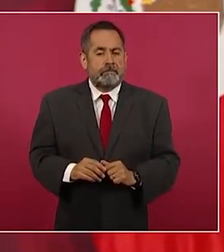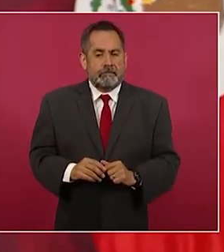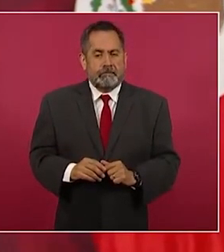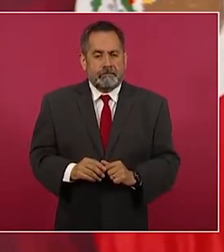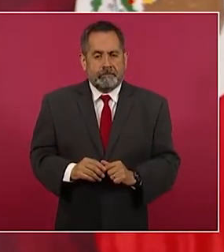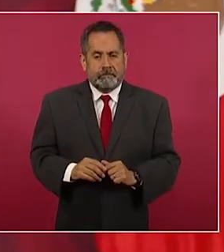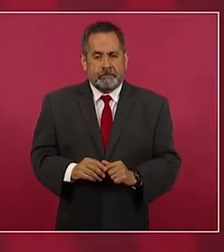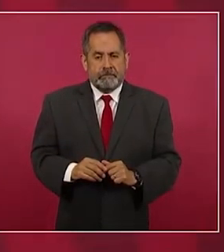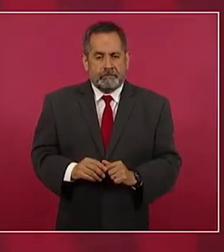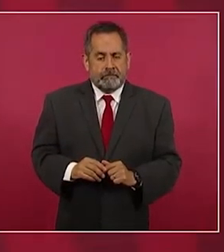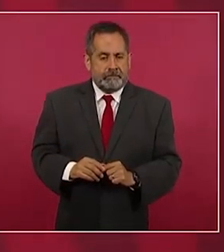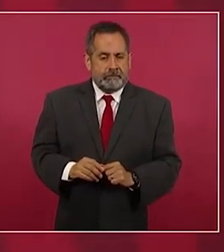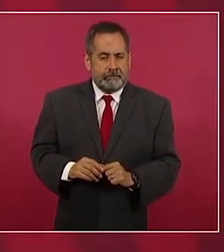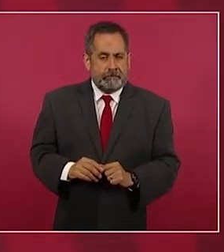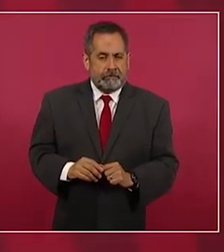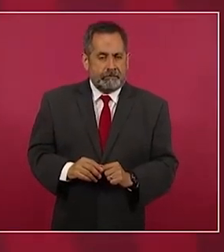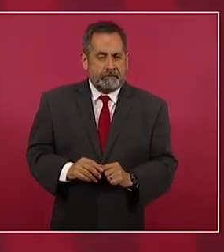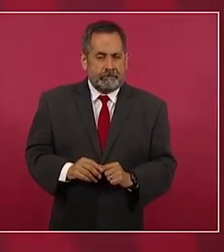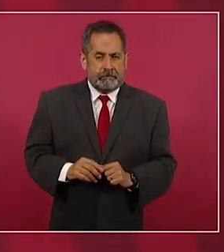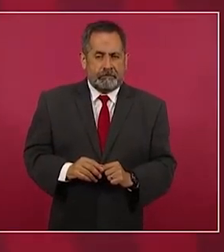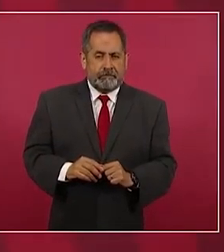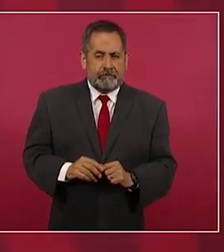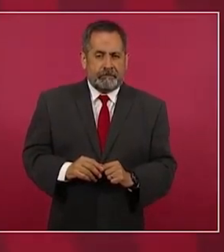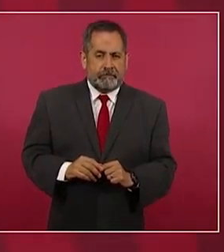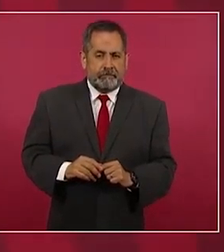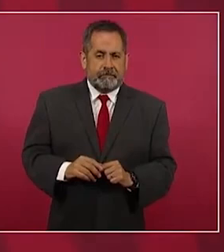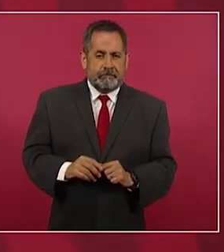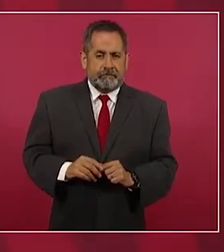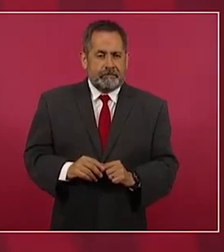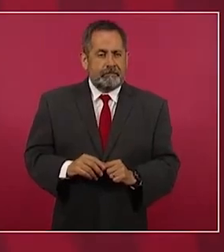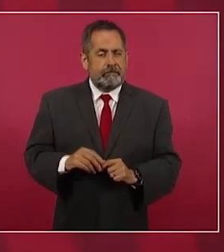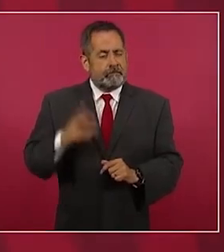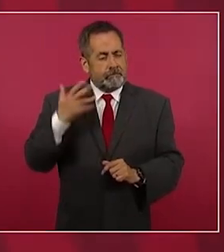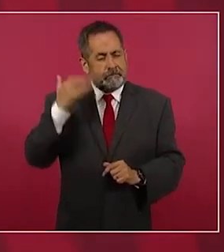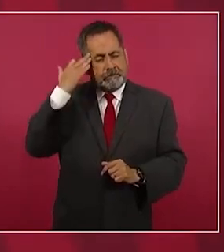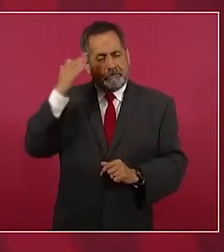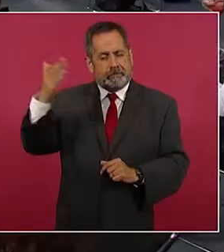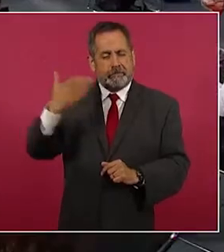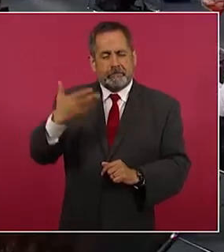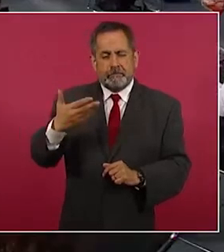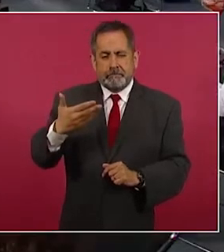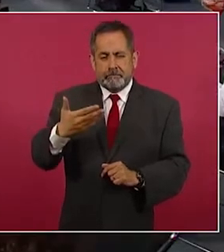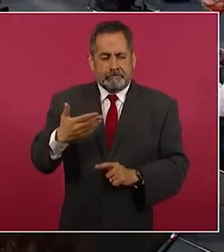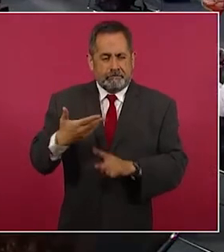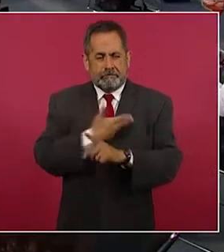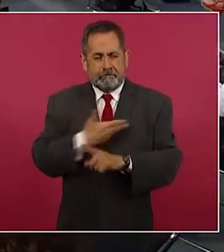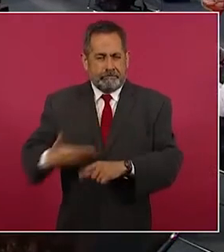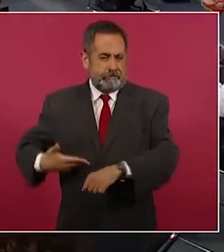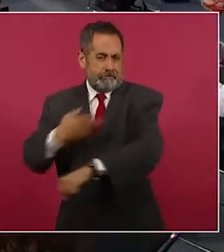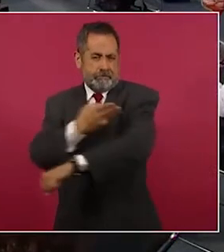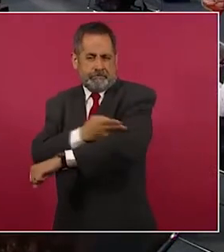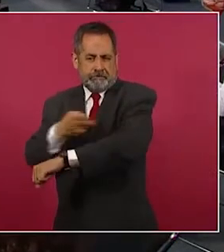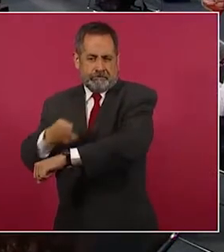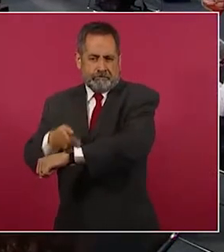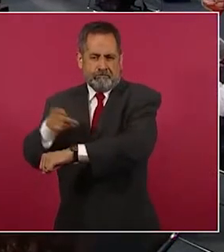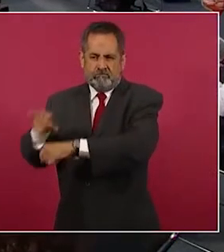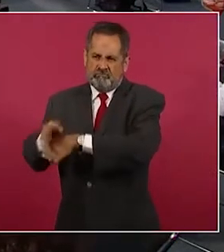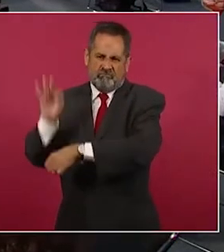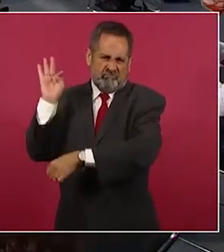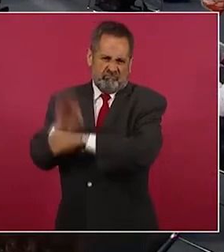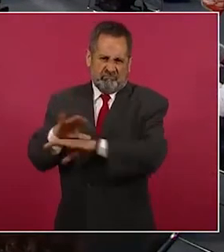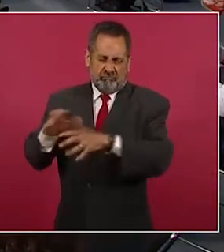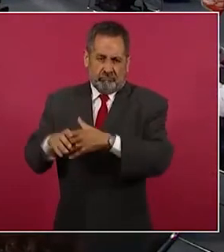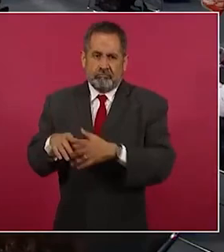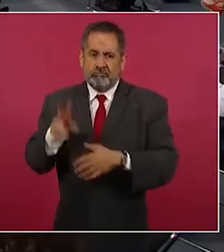con el presidente Madero, el apóstol de nuestra democracia, que fue